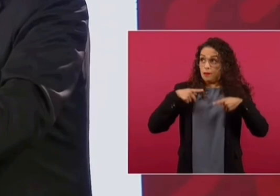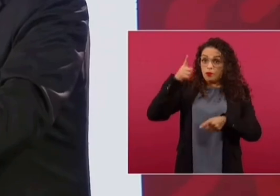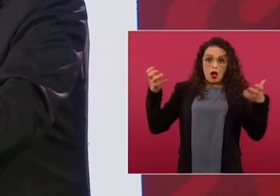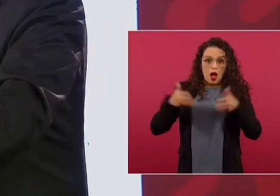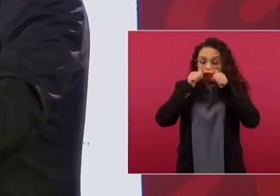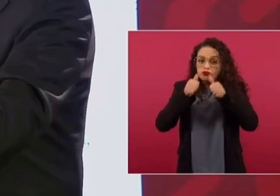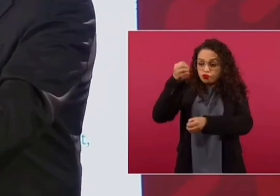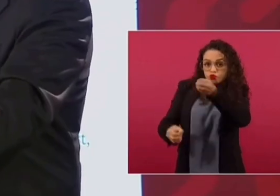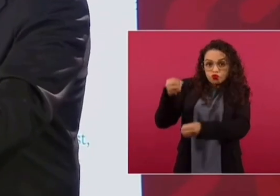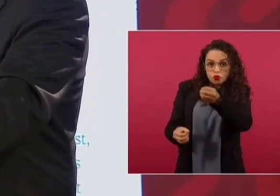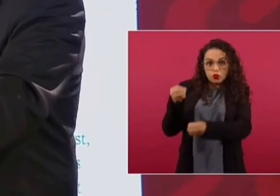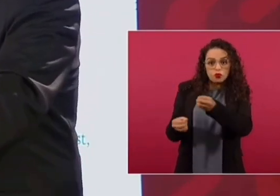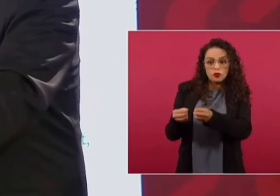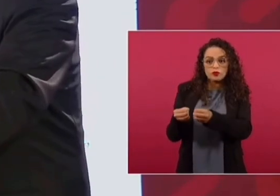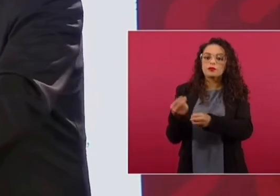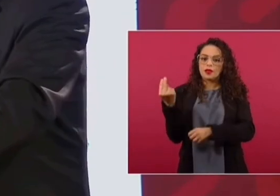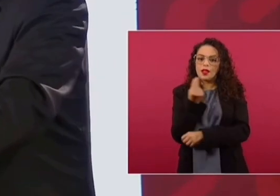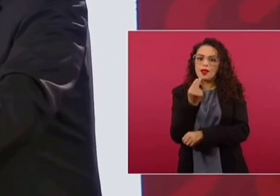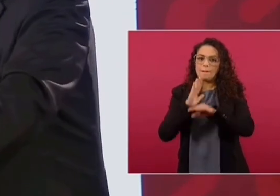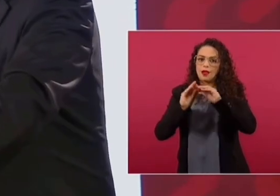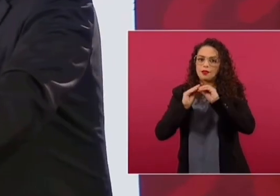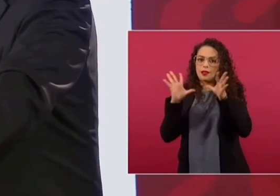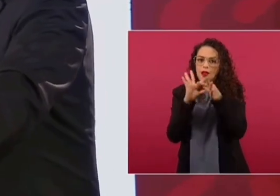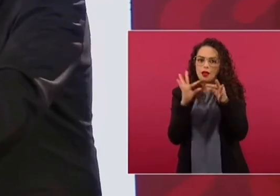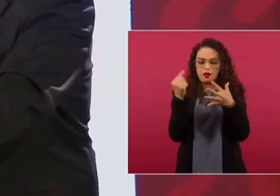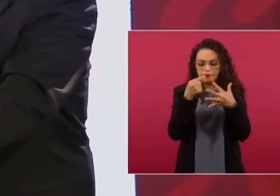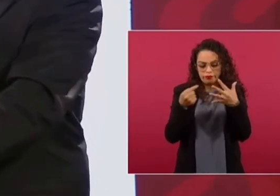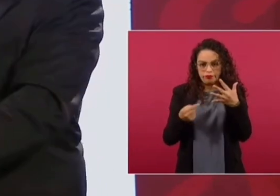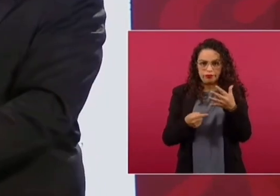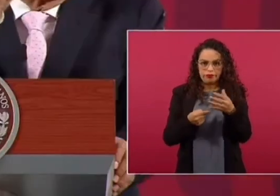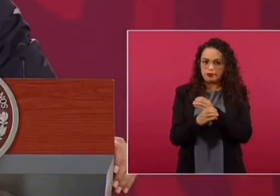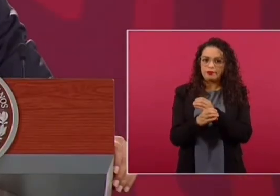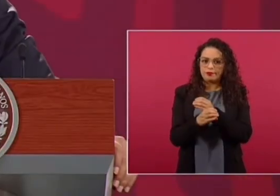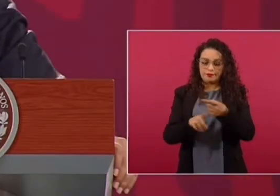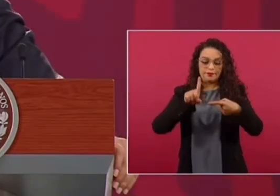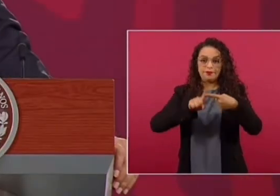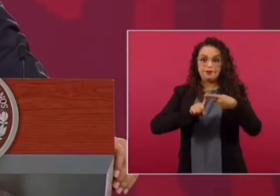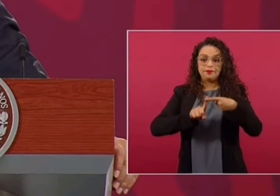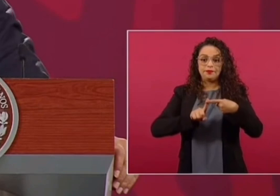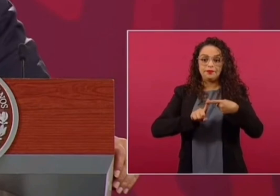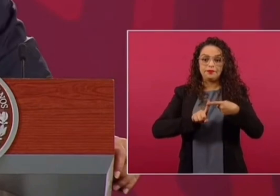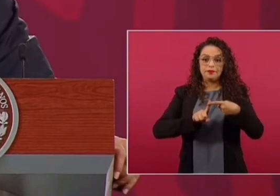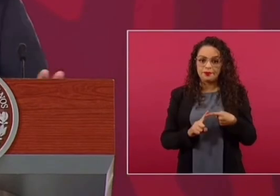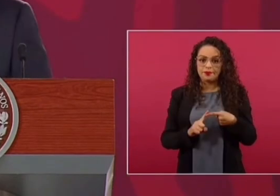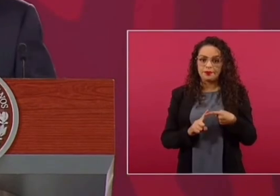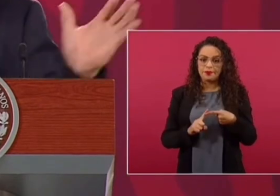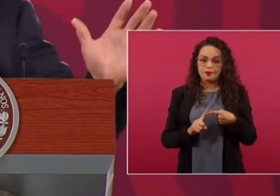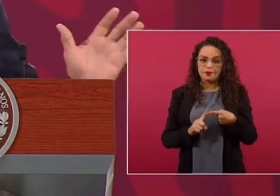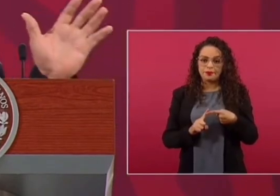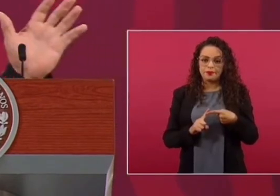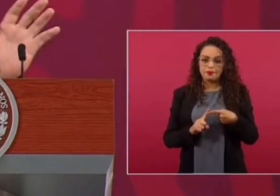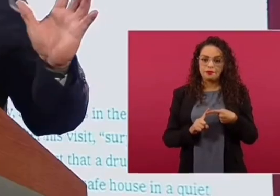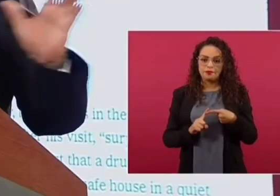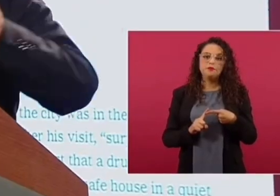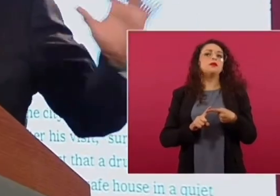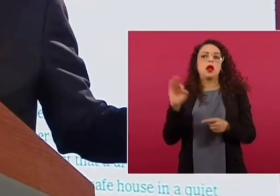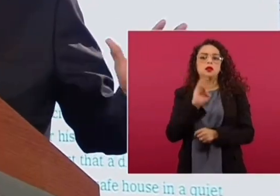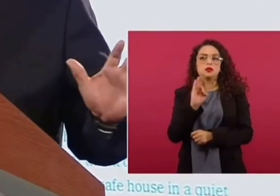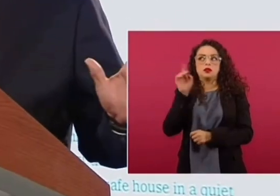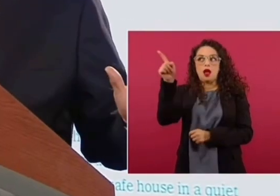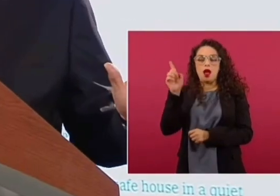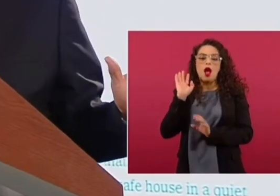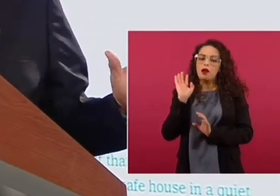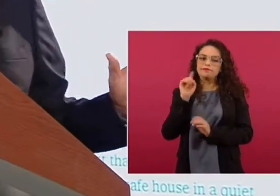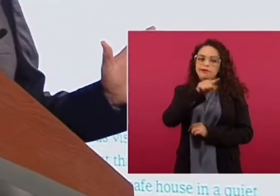tienen que aclarar, cuando menos son tres cosas. Una, sí es cierto. Y dicen, ¿se